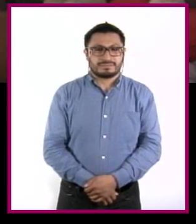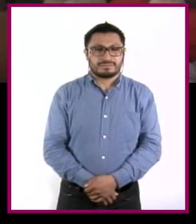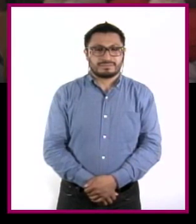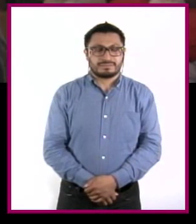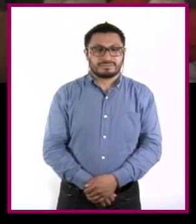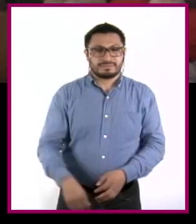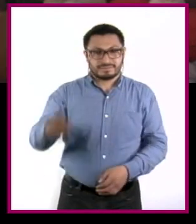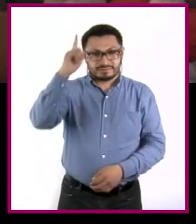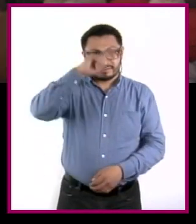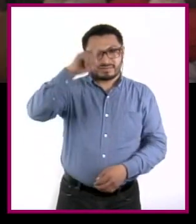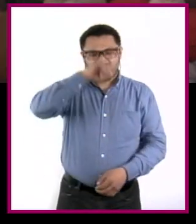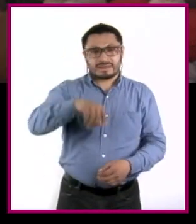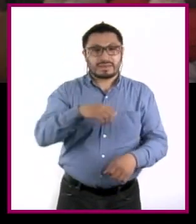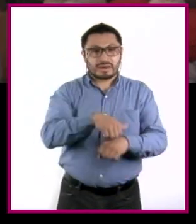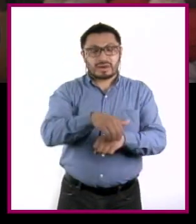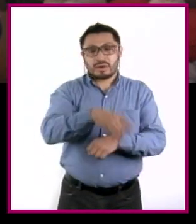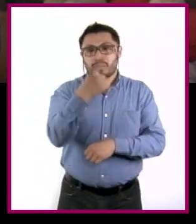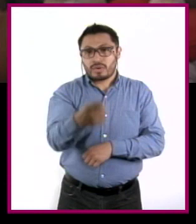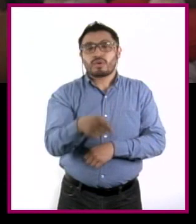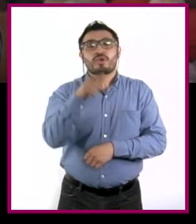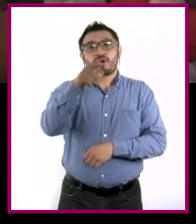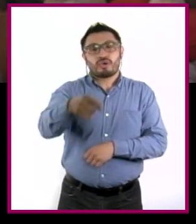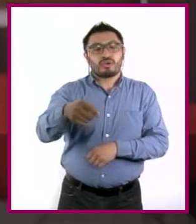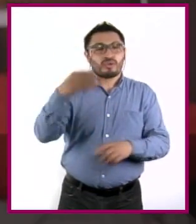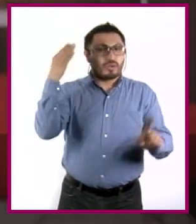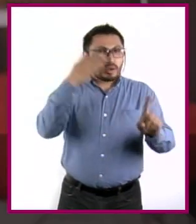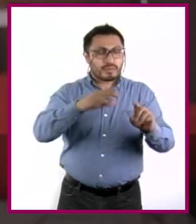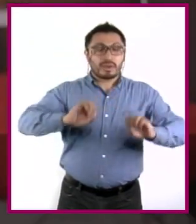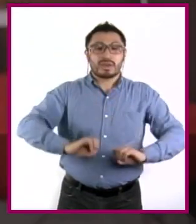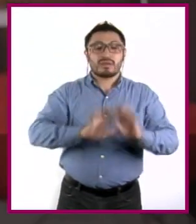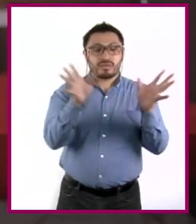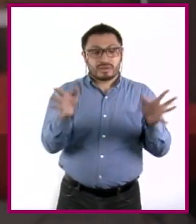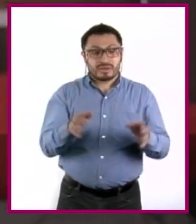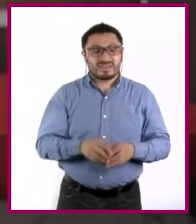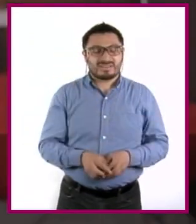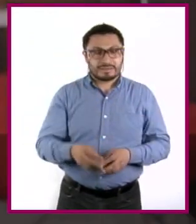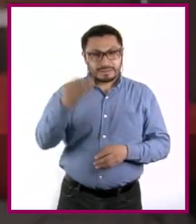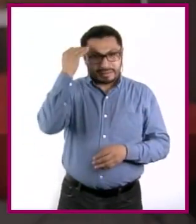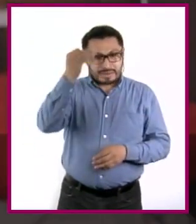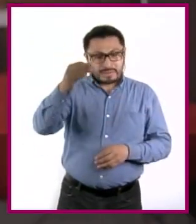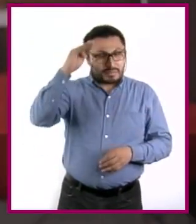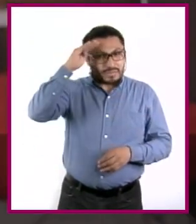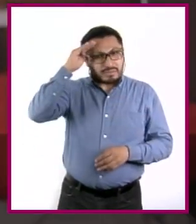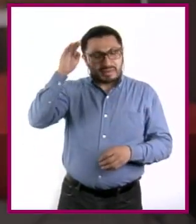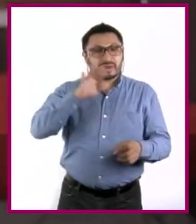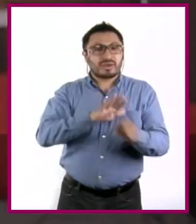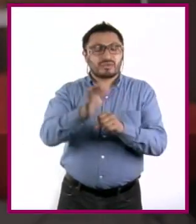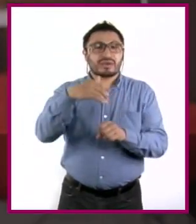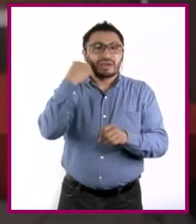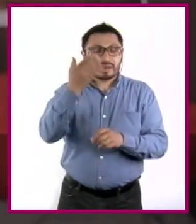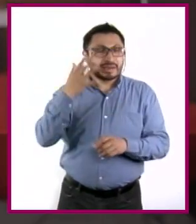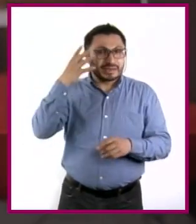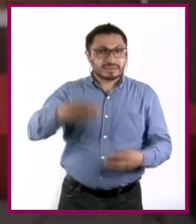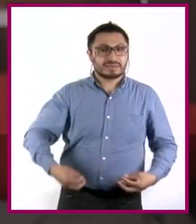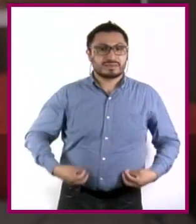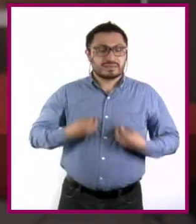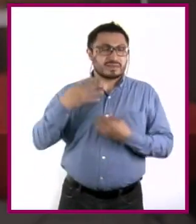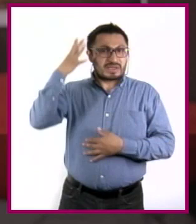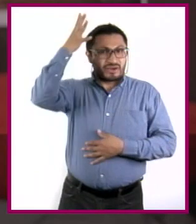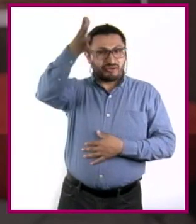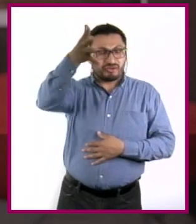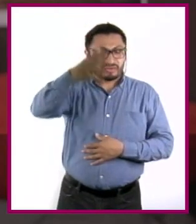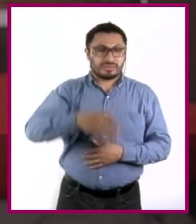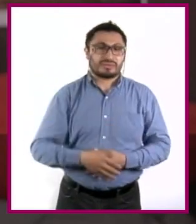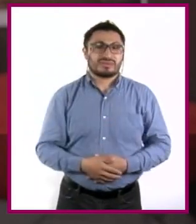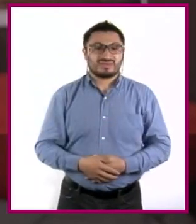Consejo ninja número uno. Ten claras tus metas. Tómate un tiempo para pensar qué quieres para tu vida y define objetivos a